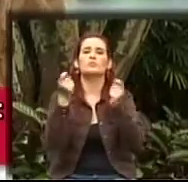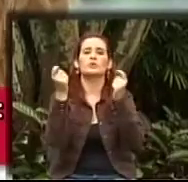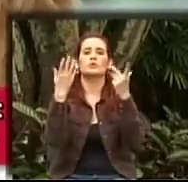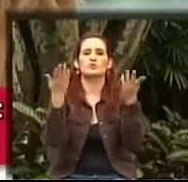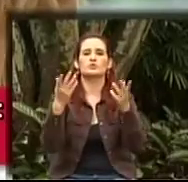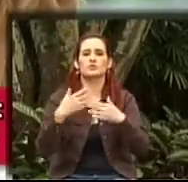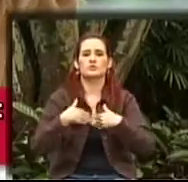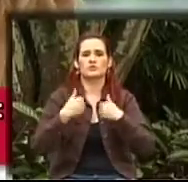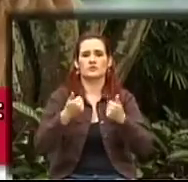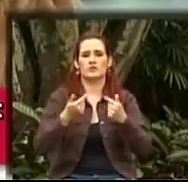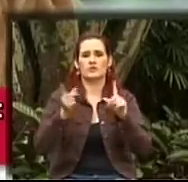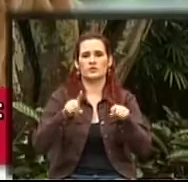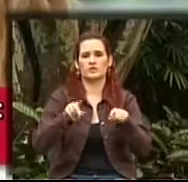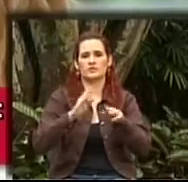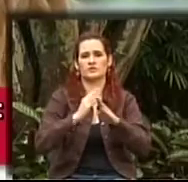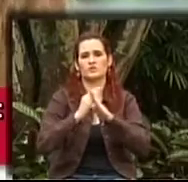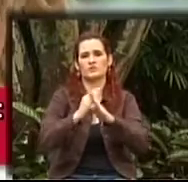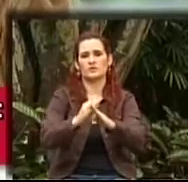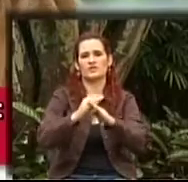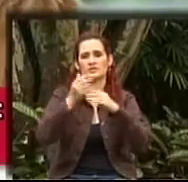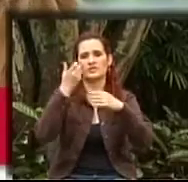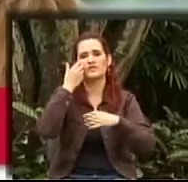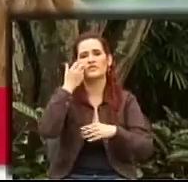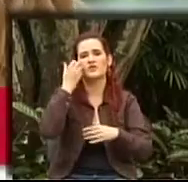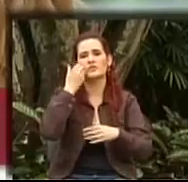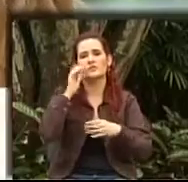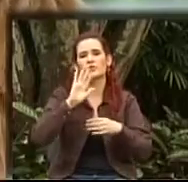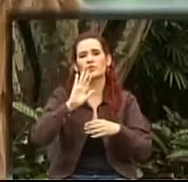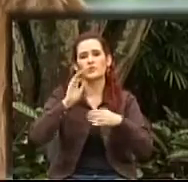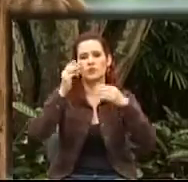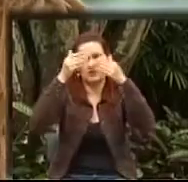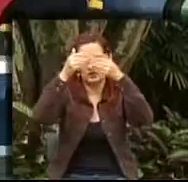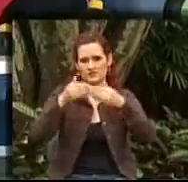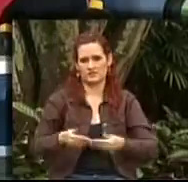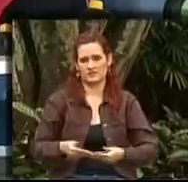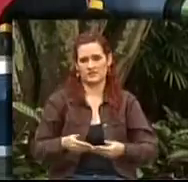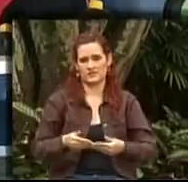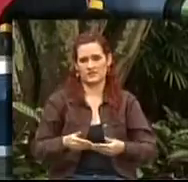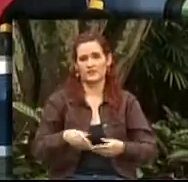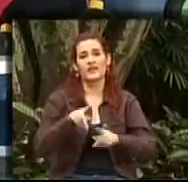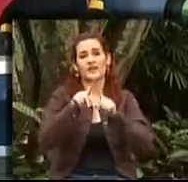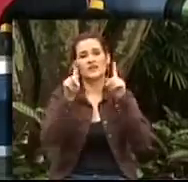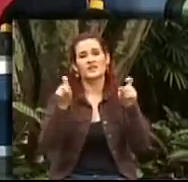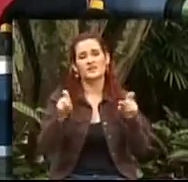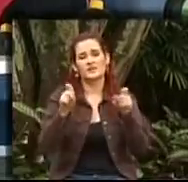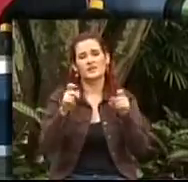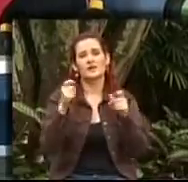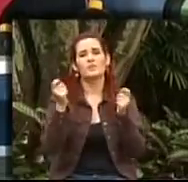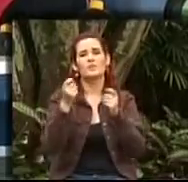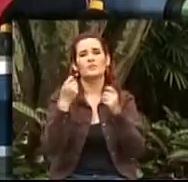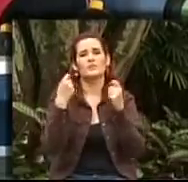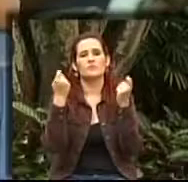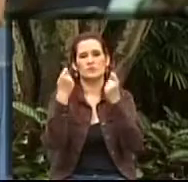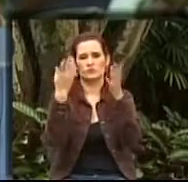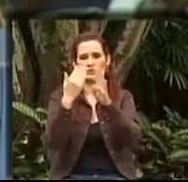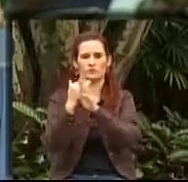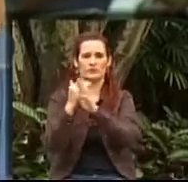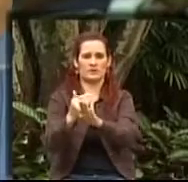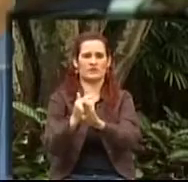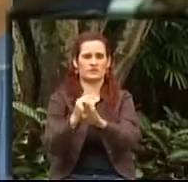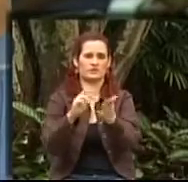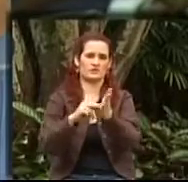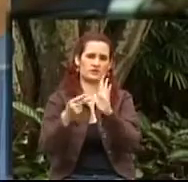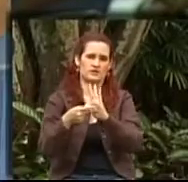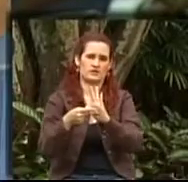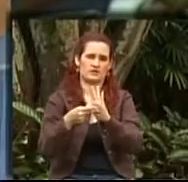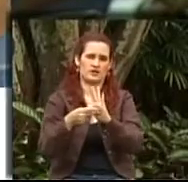salud y prevención de la enfermedad. O básicamente, en torno a la discapacidad. Tema de promoción y prevención, que es que hacemos en este programa. Claro que sí, básicamente. ¿Y cómo se